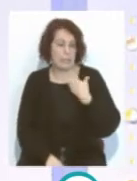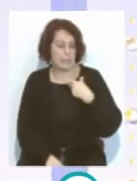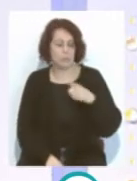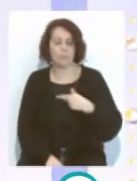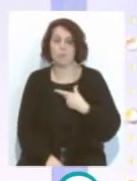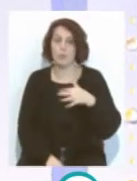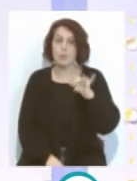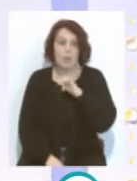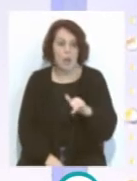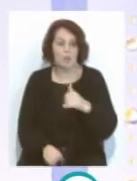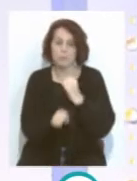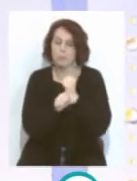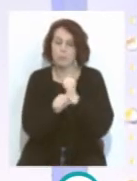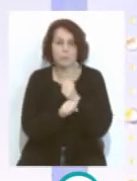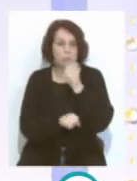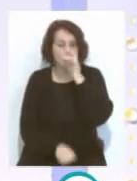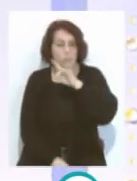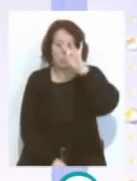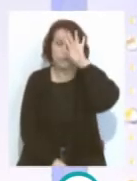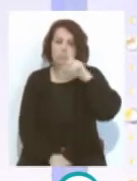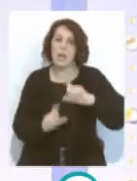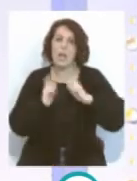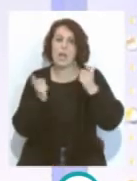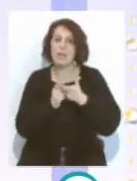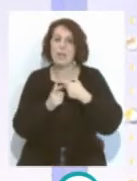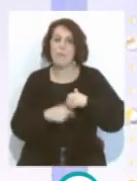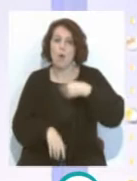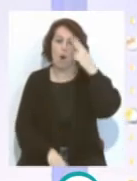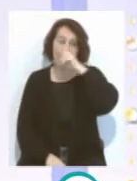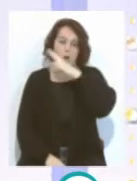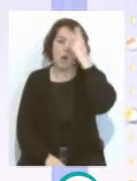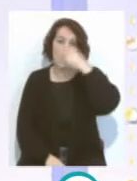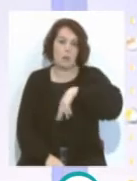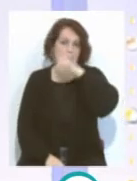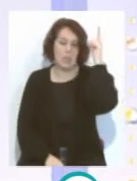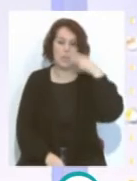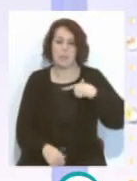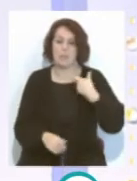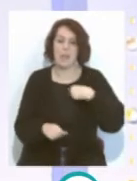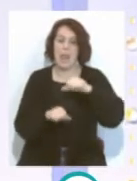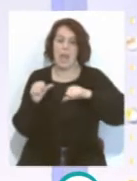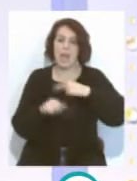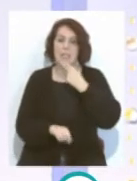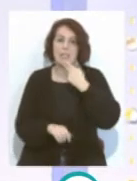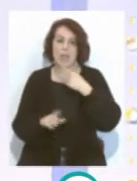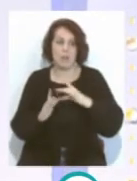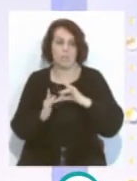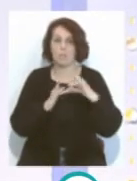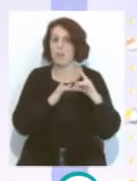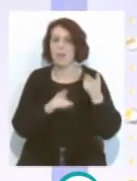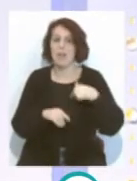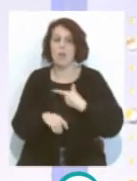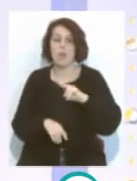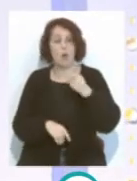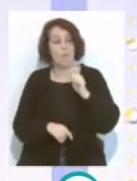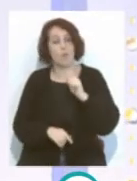Luis Suárez, que está ayudando al equipo de Simeone a comandar la Liga Santander con mucha autoridad. Y bueno, ahí se ha dejado dos puntos el